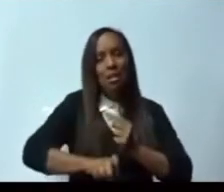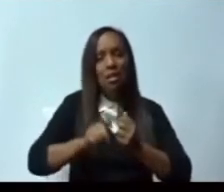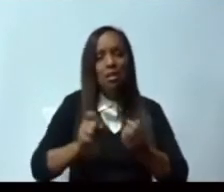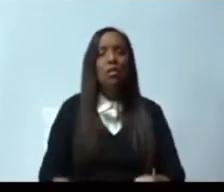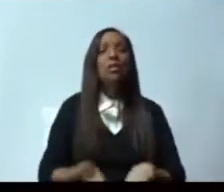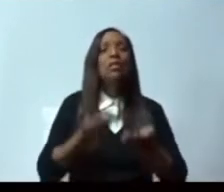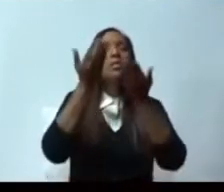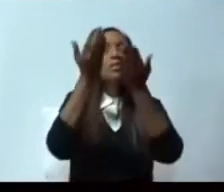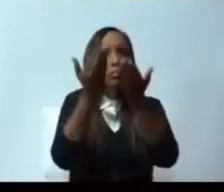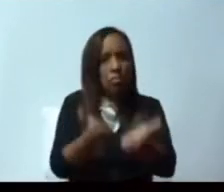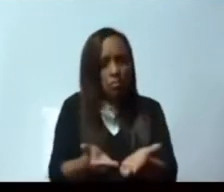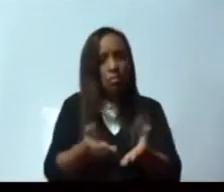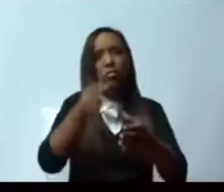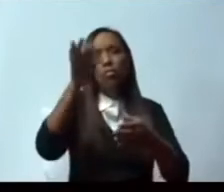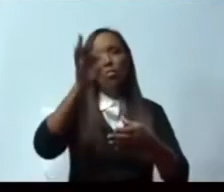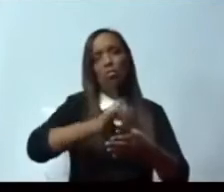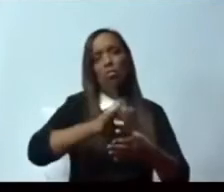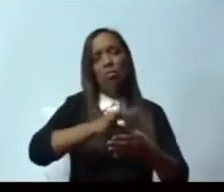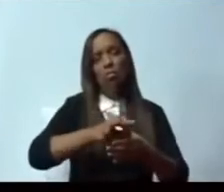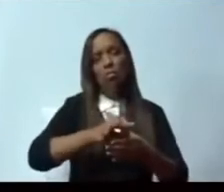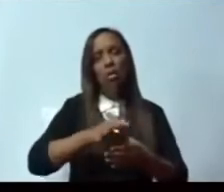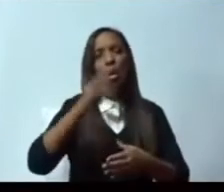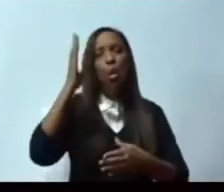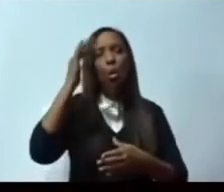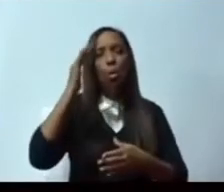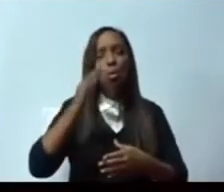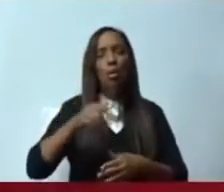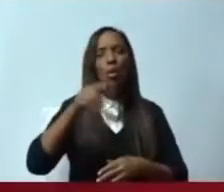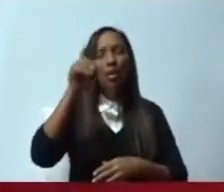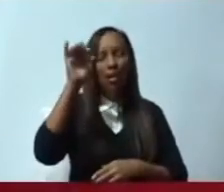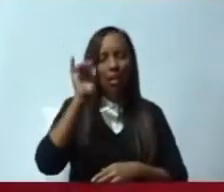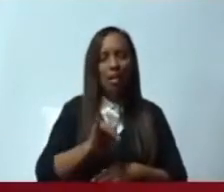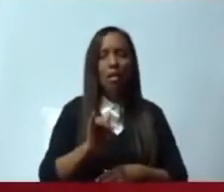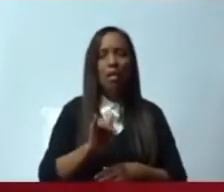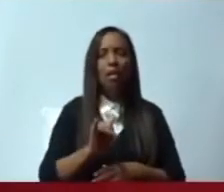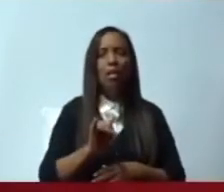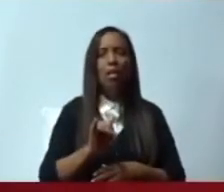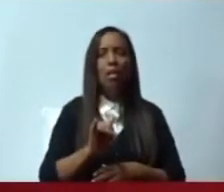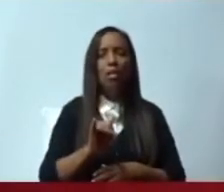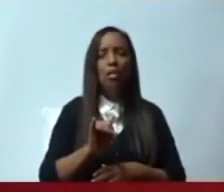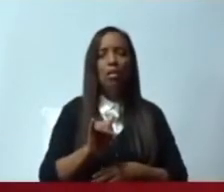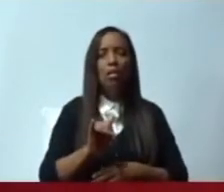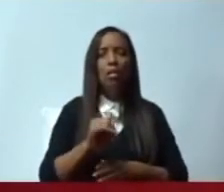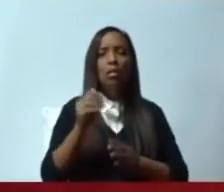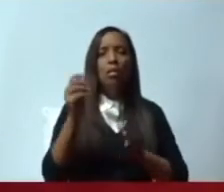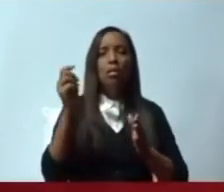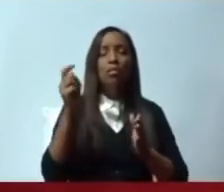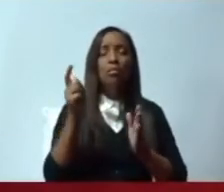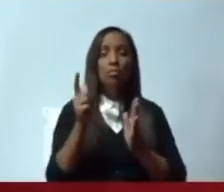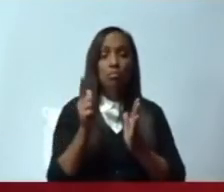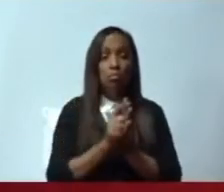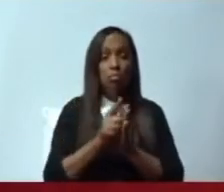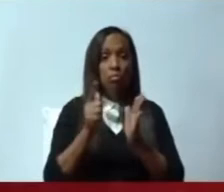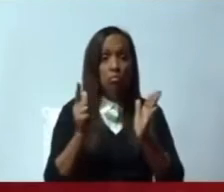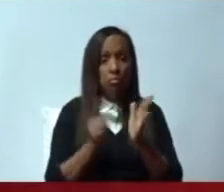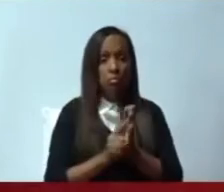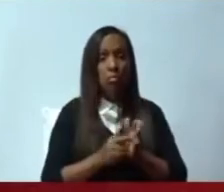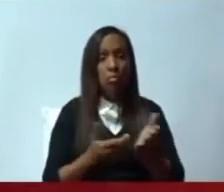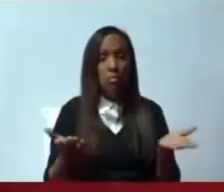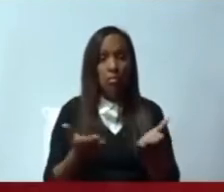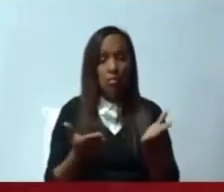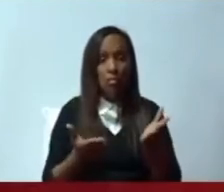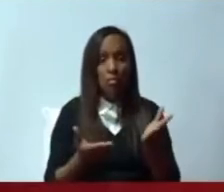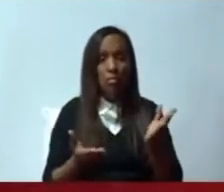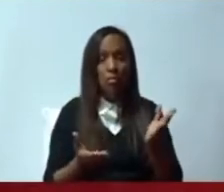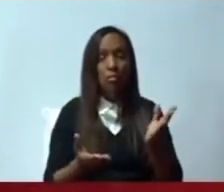los reglamentos del Congreso Nacional. y concluir mi palabra diciéndole